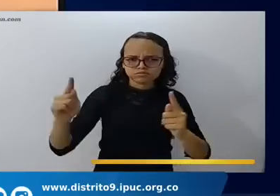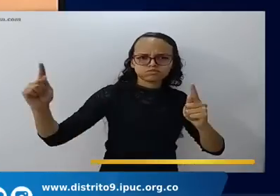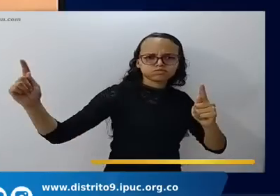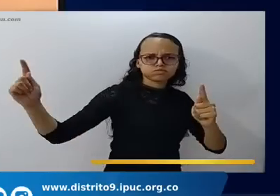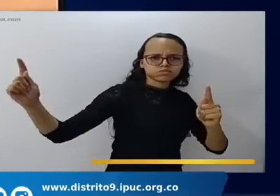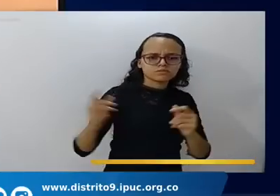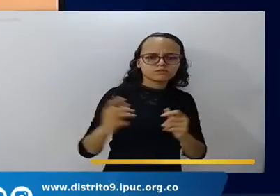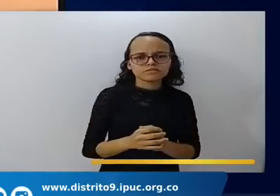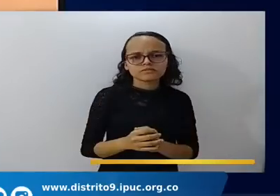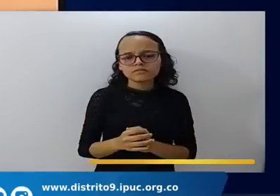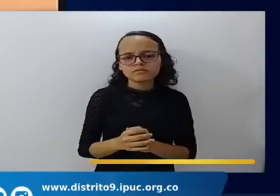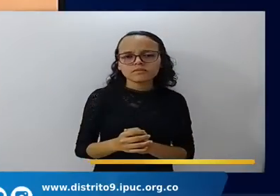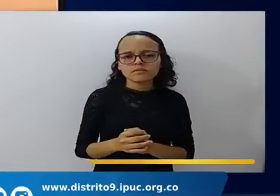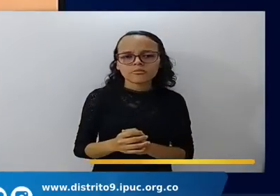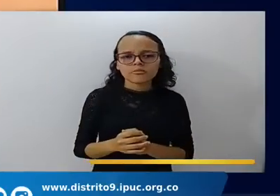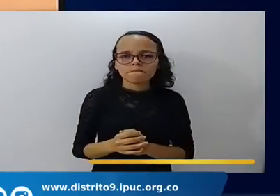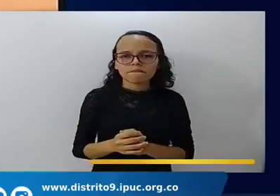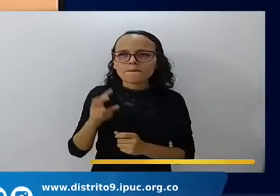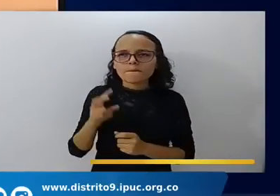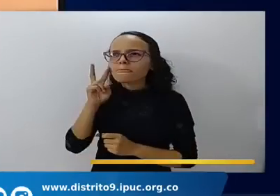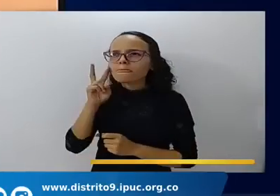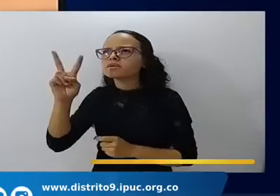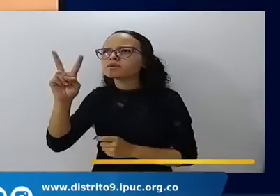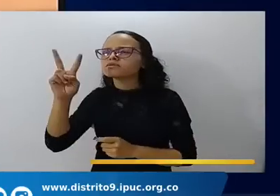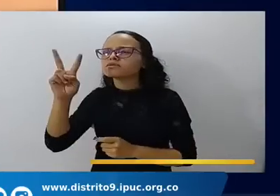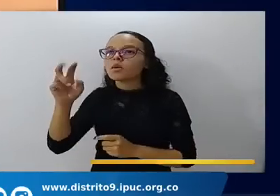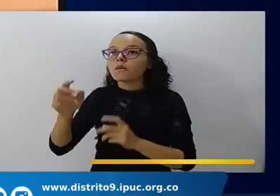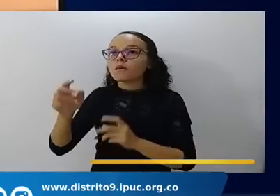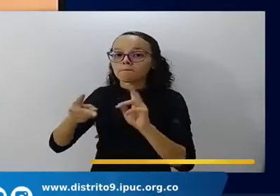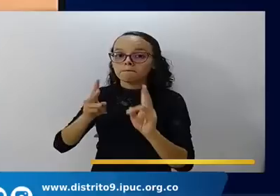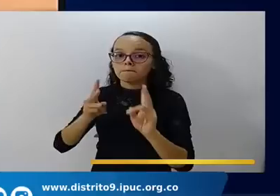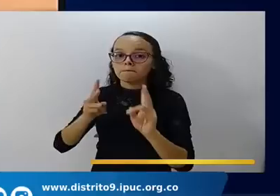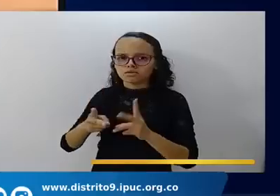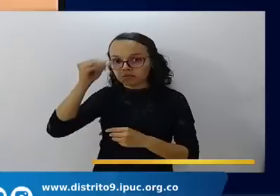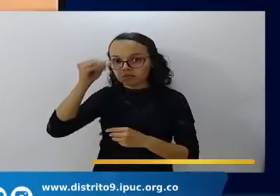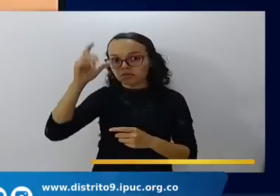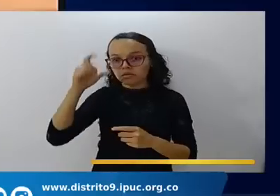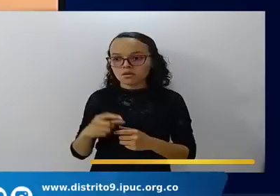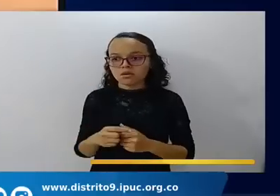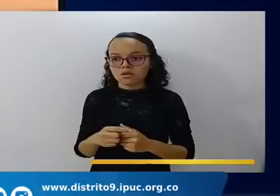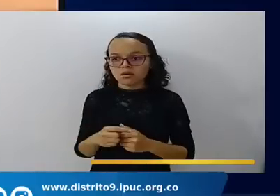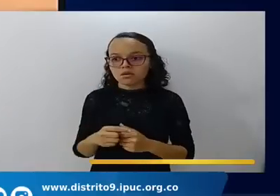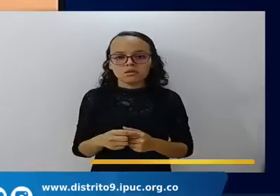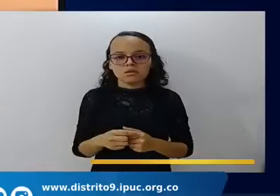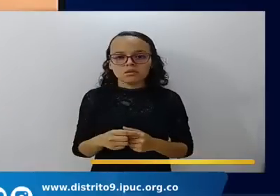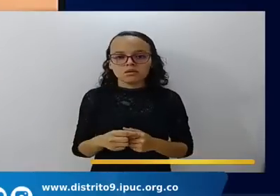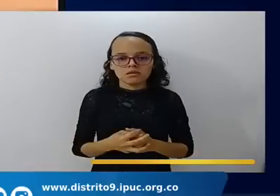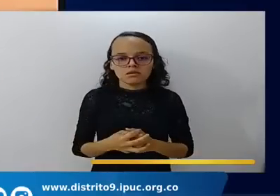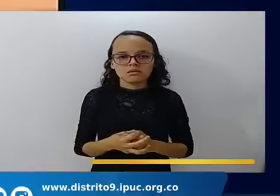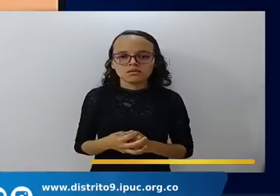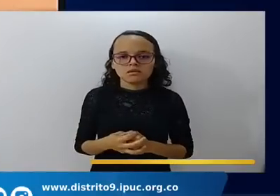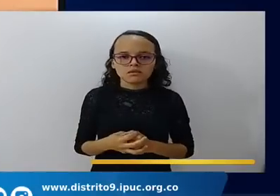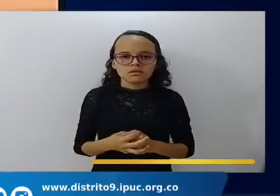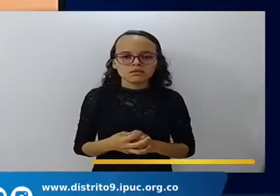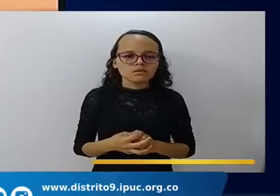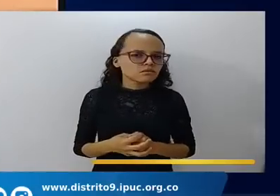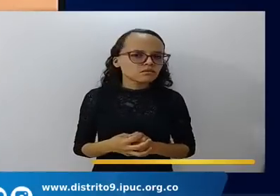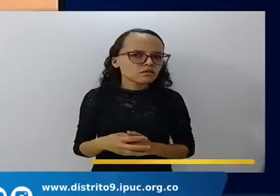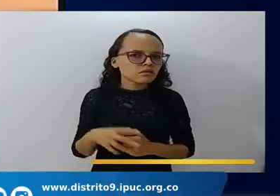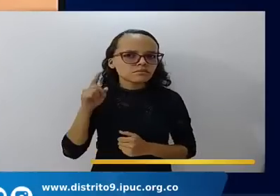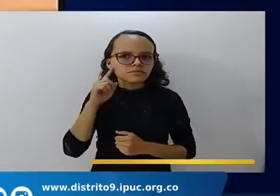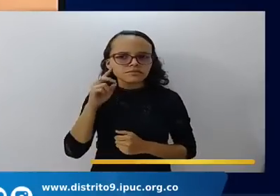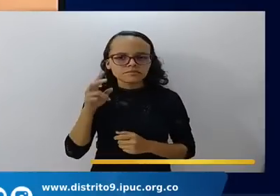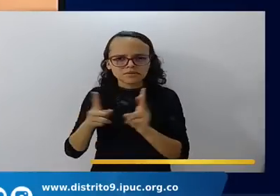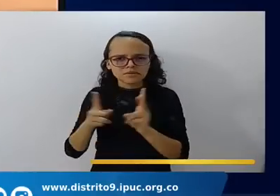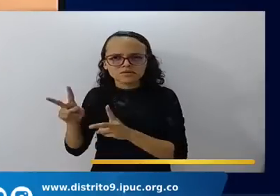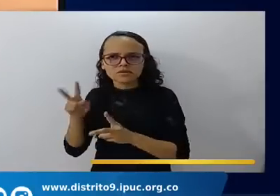el espectáculo científico y ha sido el logro más grande y se le ha dado un